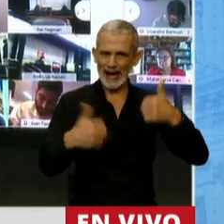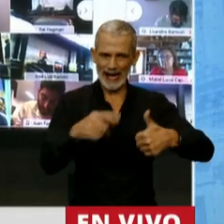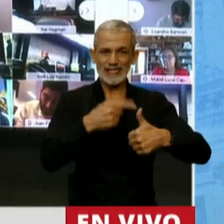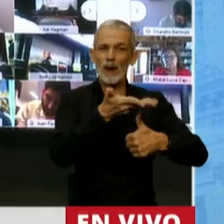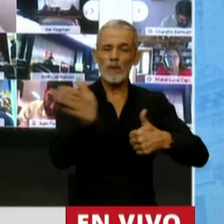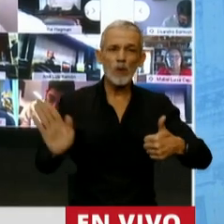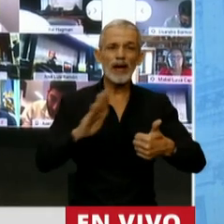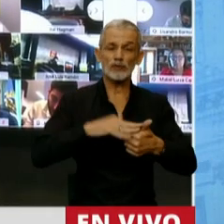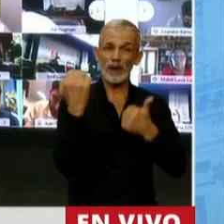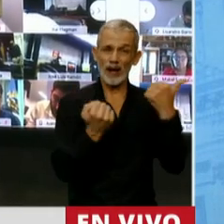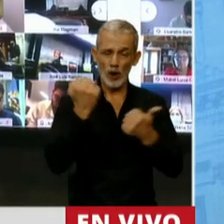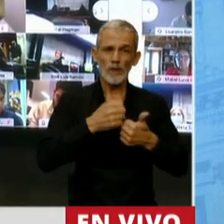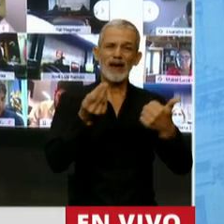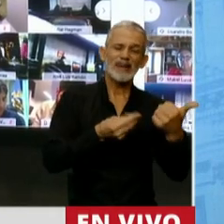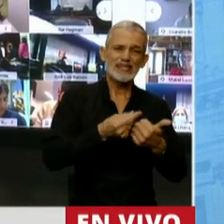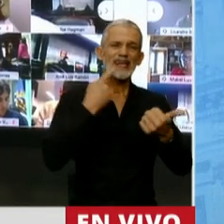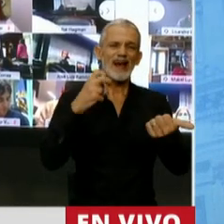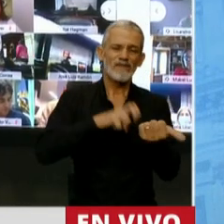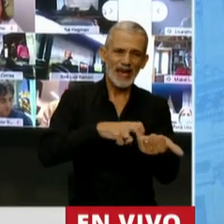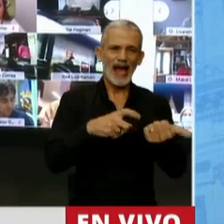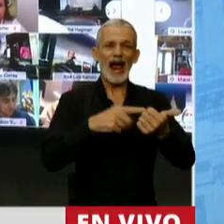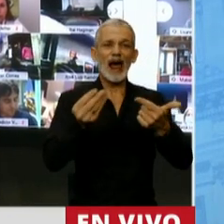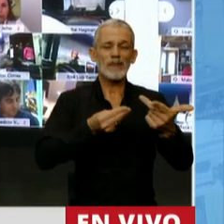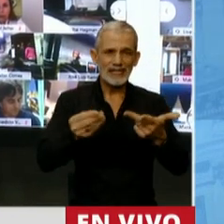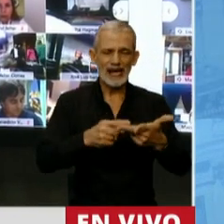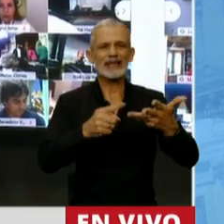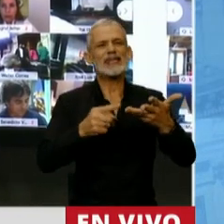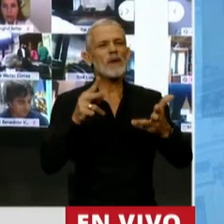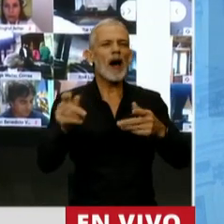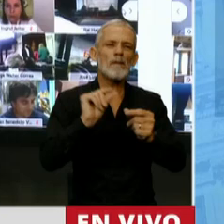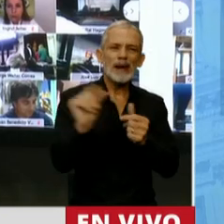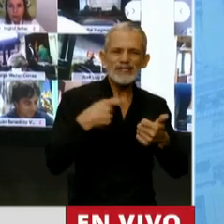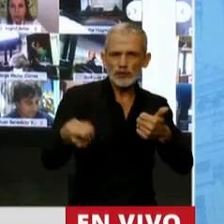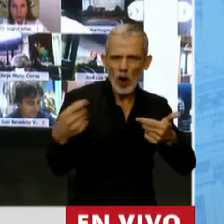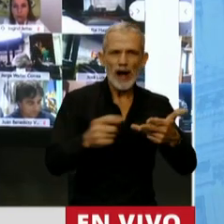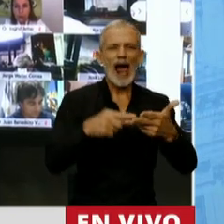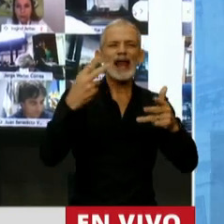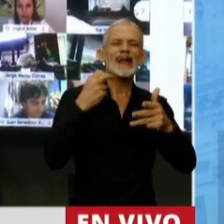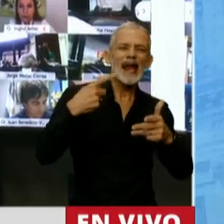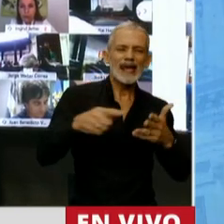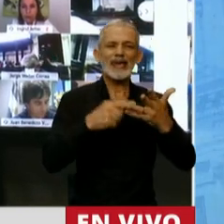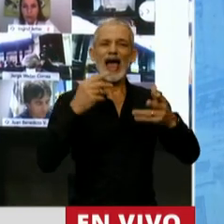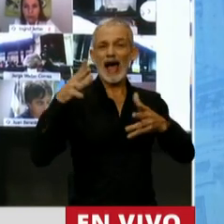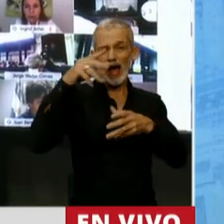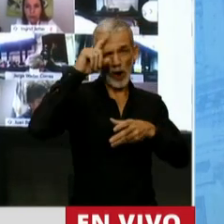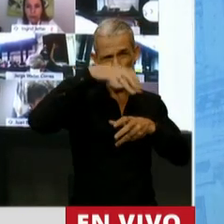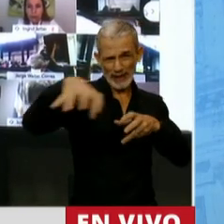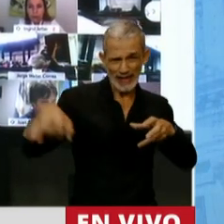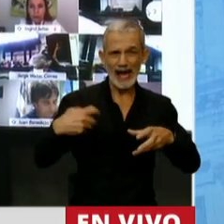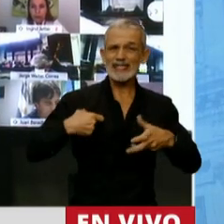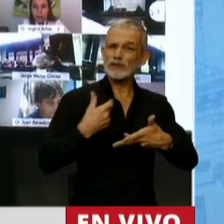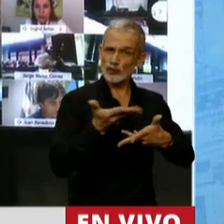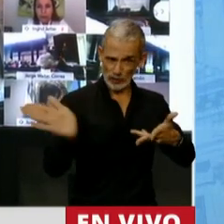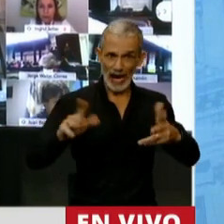pública en materia económica, financiera, fiscal, administrativa, previsional, tarifaria, energética, sanitaria y social.